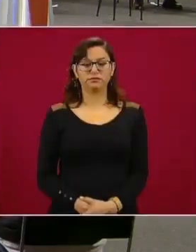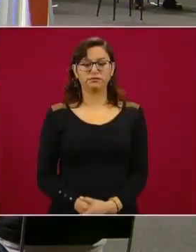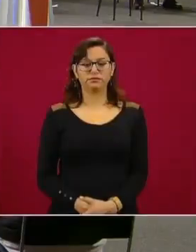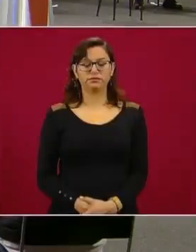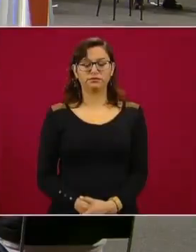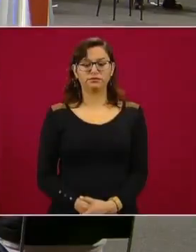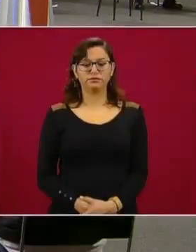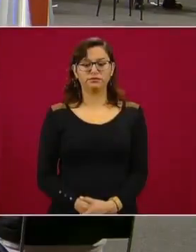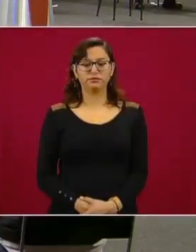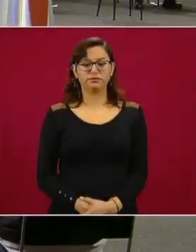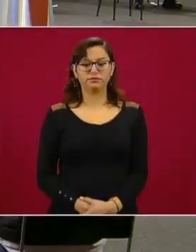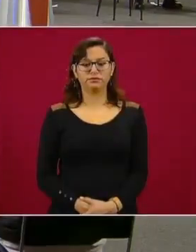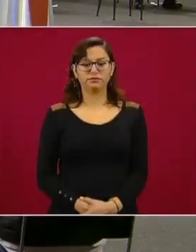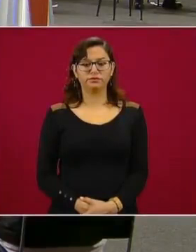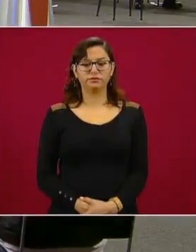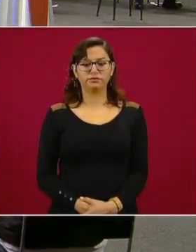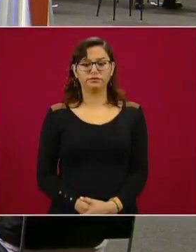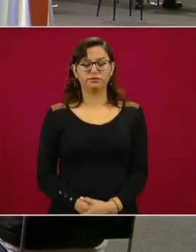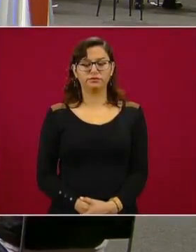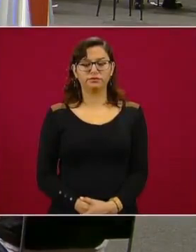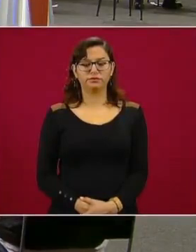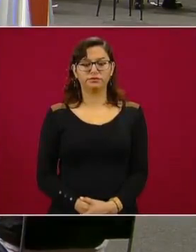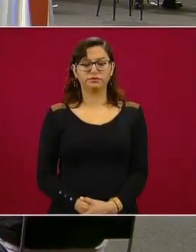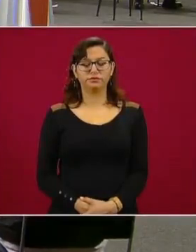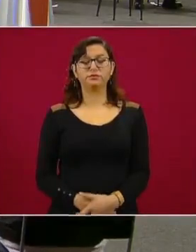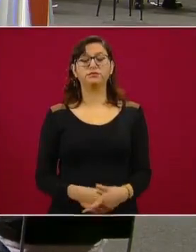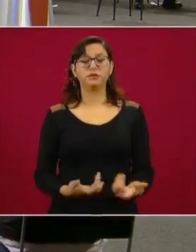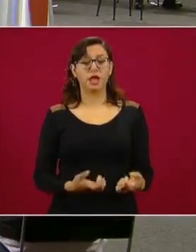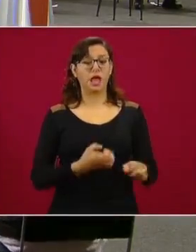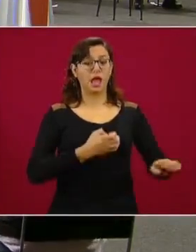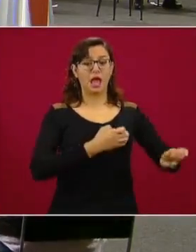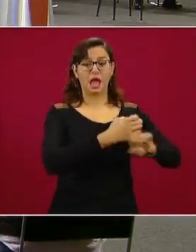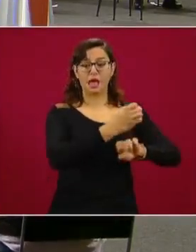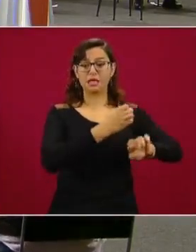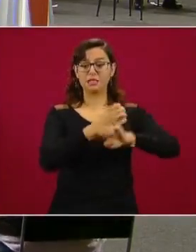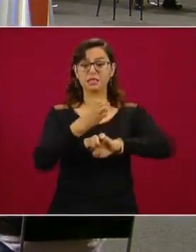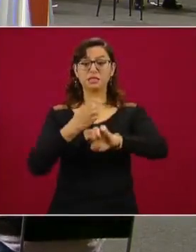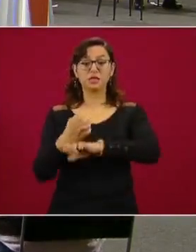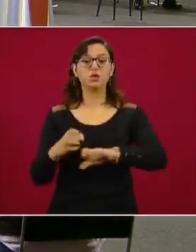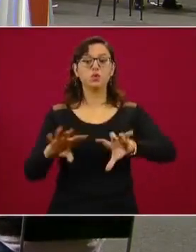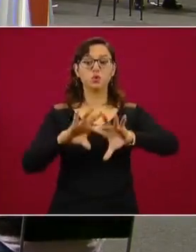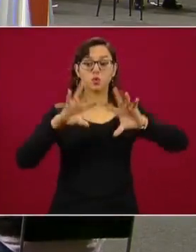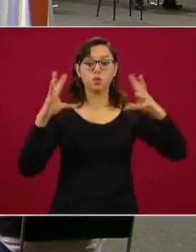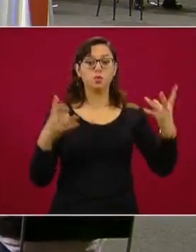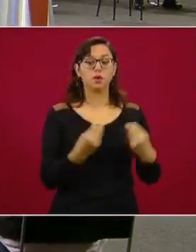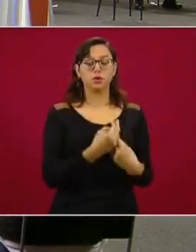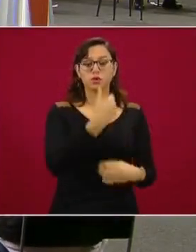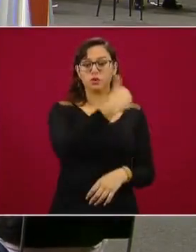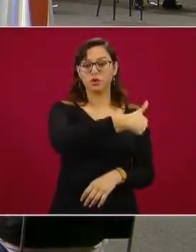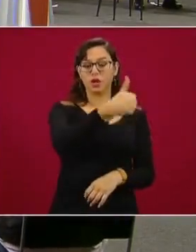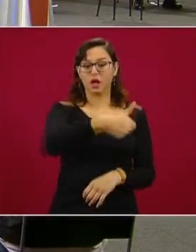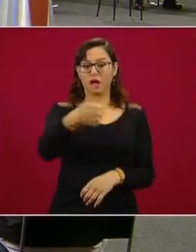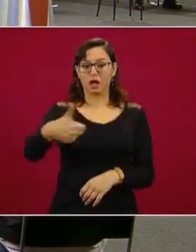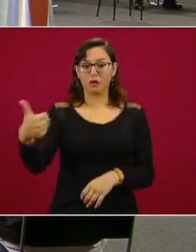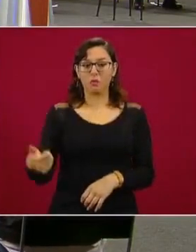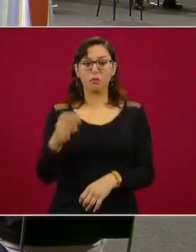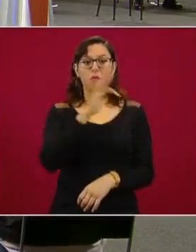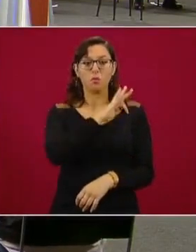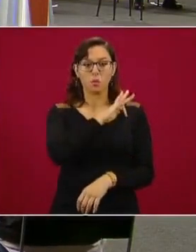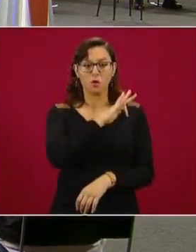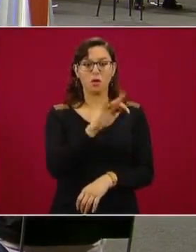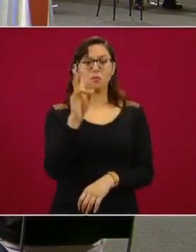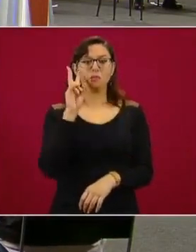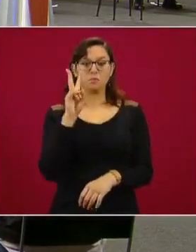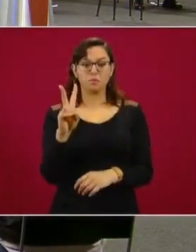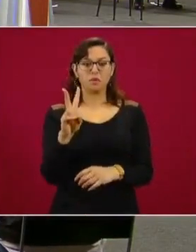Bueno, este es el comportamiento por entidad en cifras absolutas y aquí hay una ligera